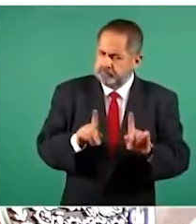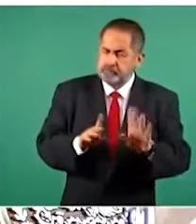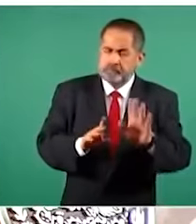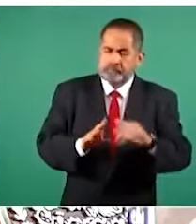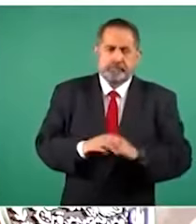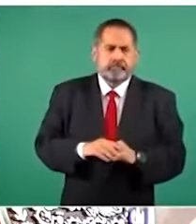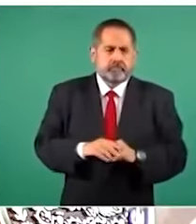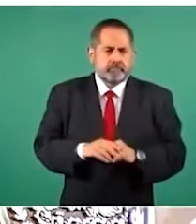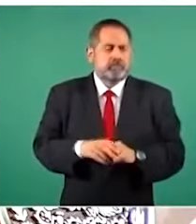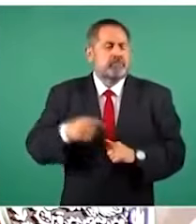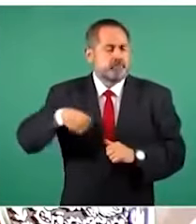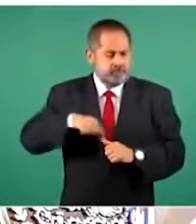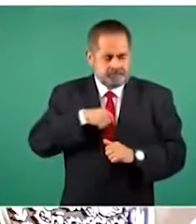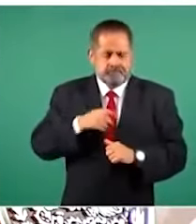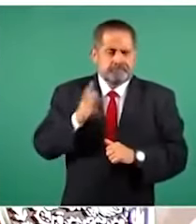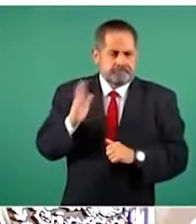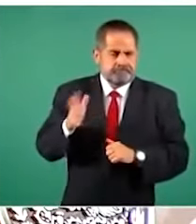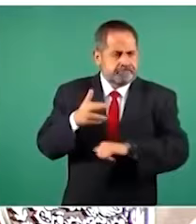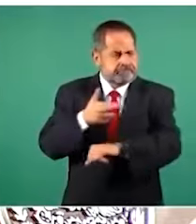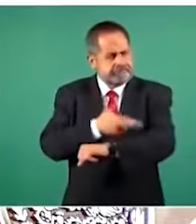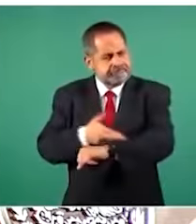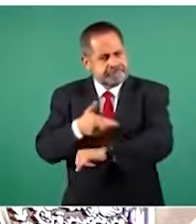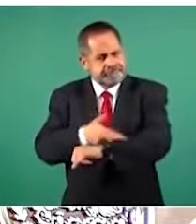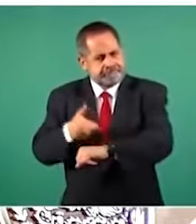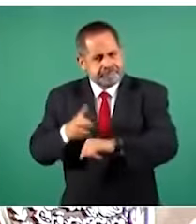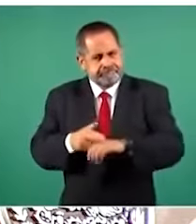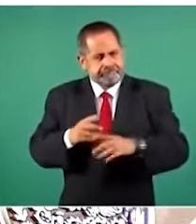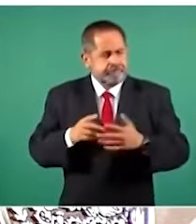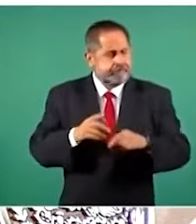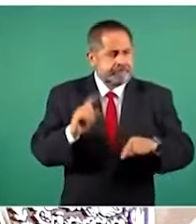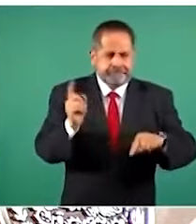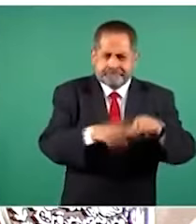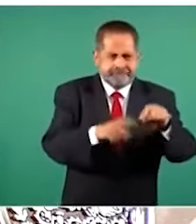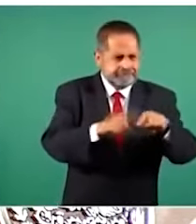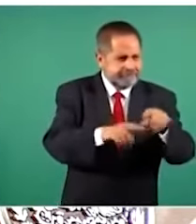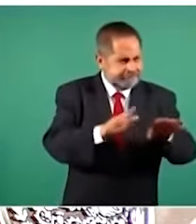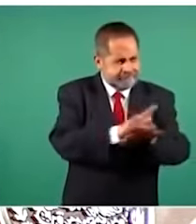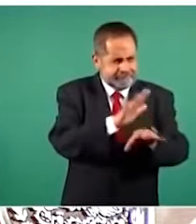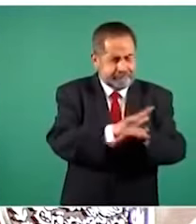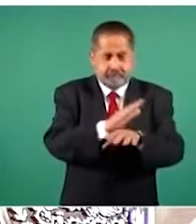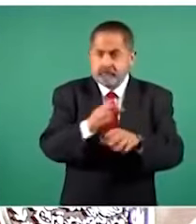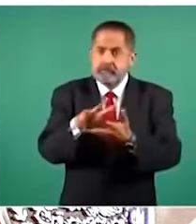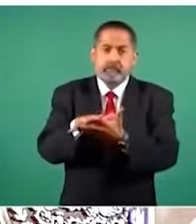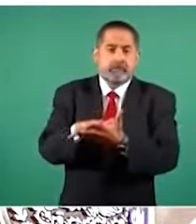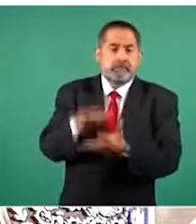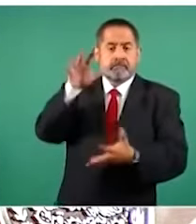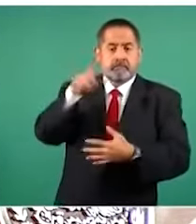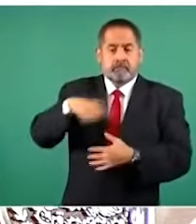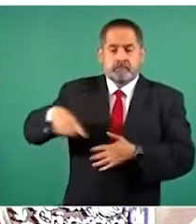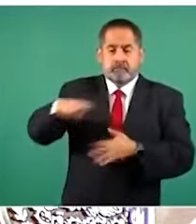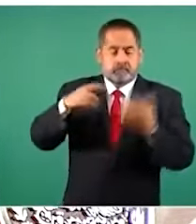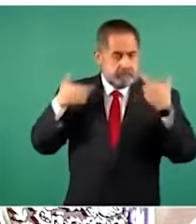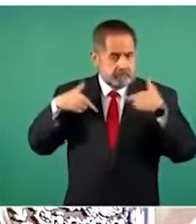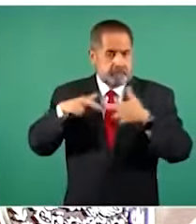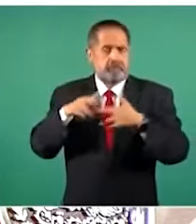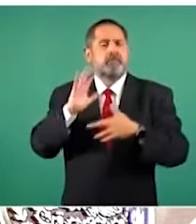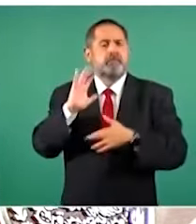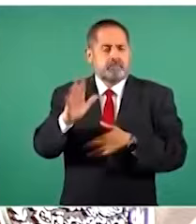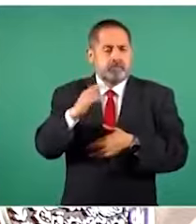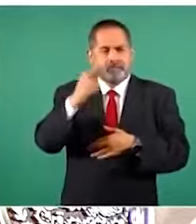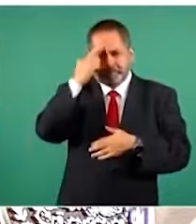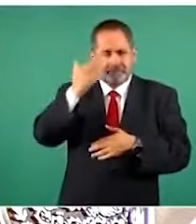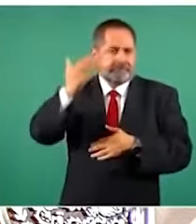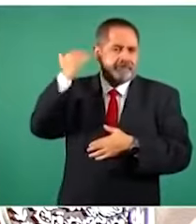Ya hemos reinstalado a la mayoría de los maestros que